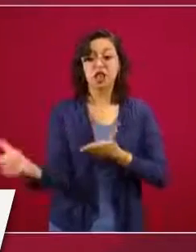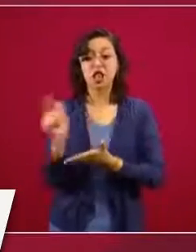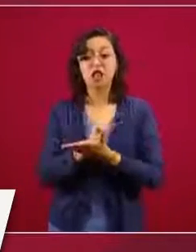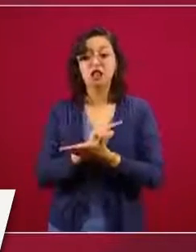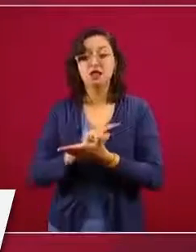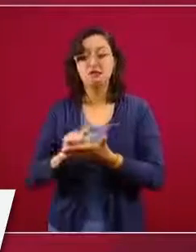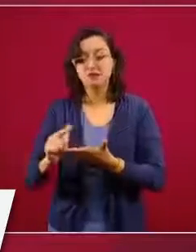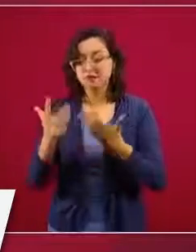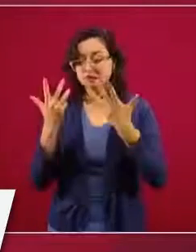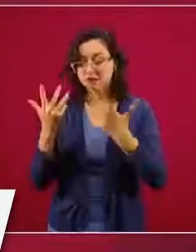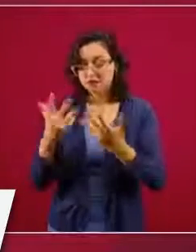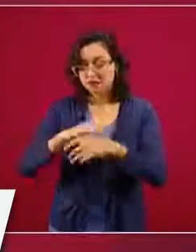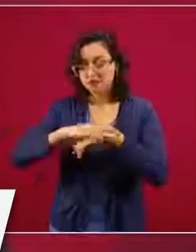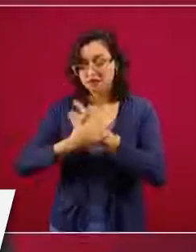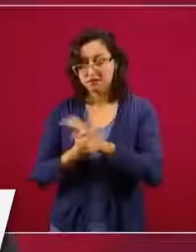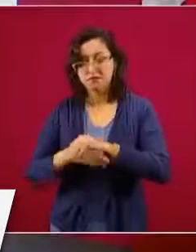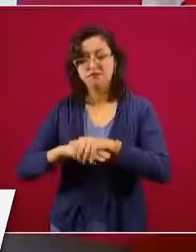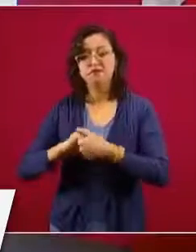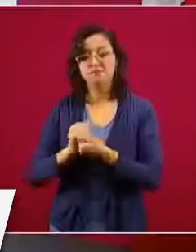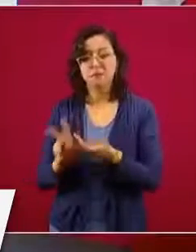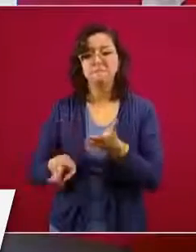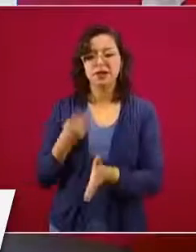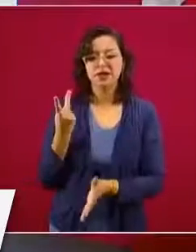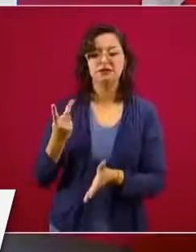en este mismo foro.